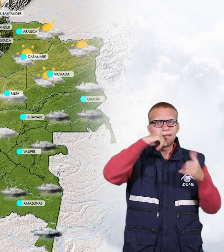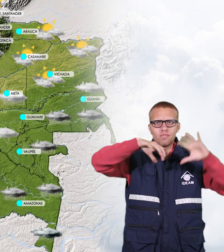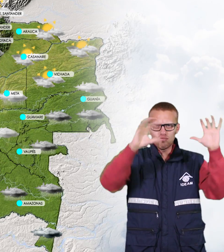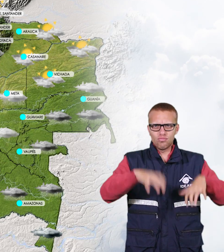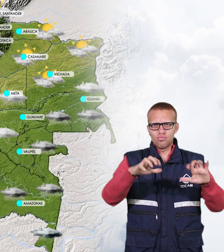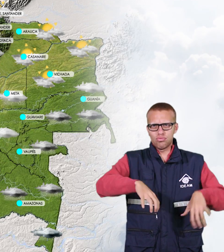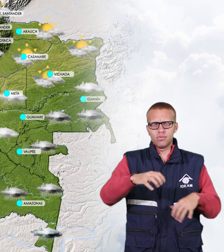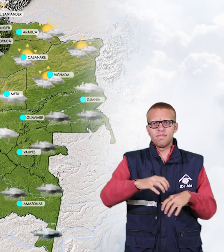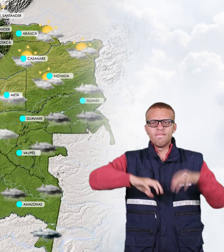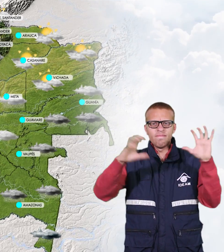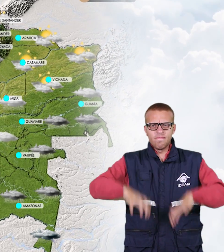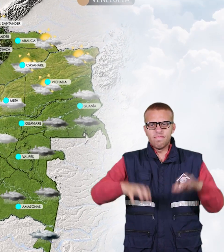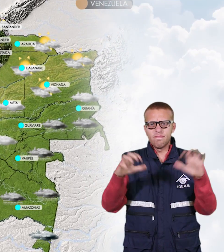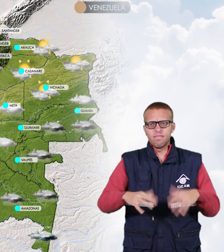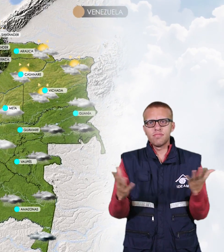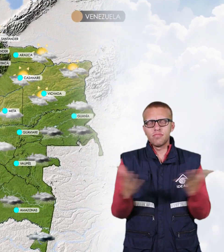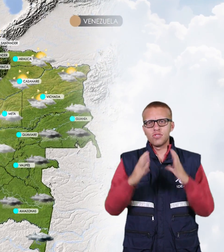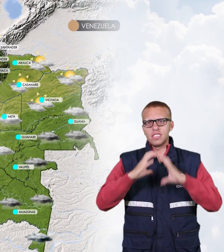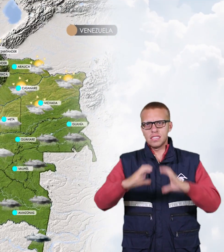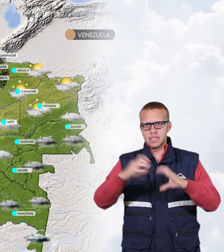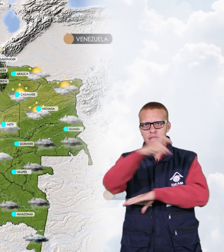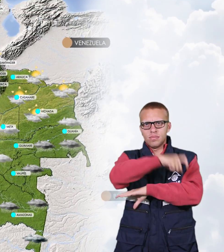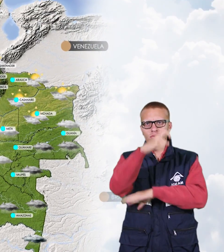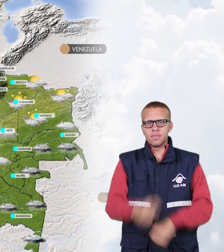las más fuertes sobre Amazonas, Caquetá y Putumayo.